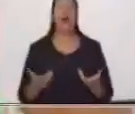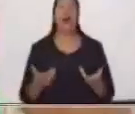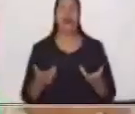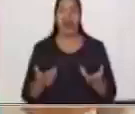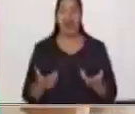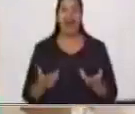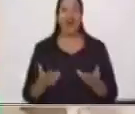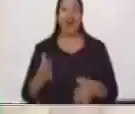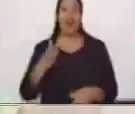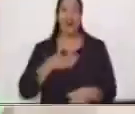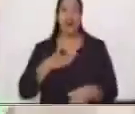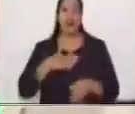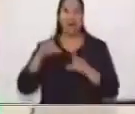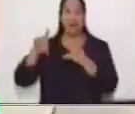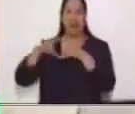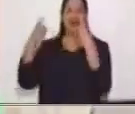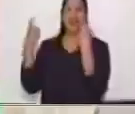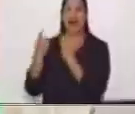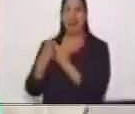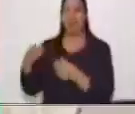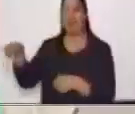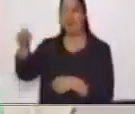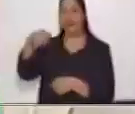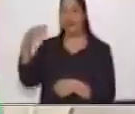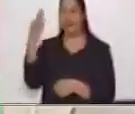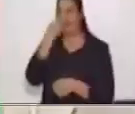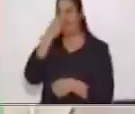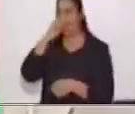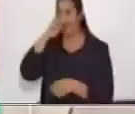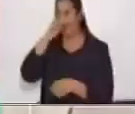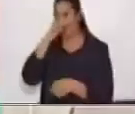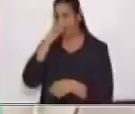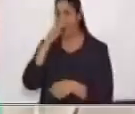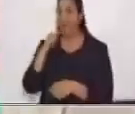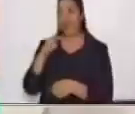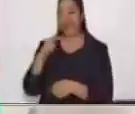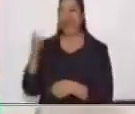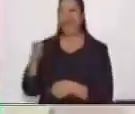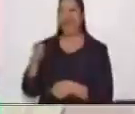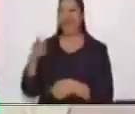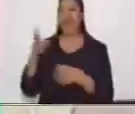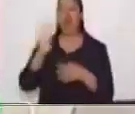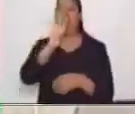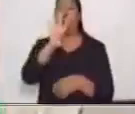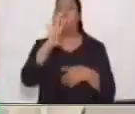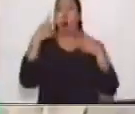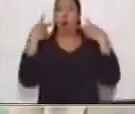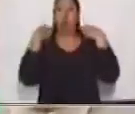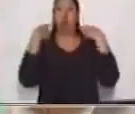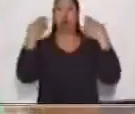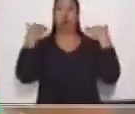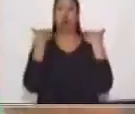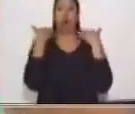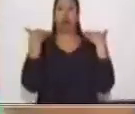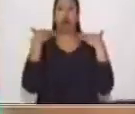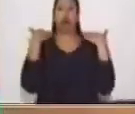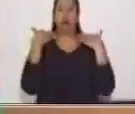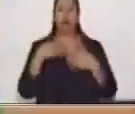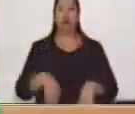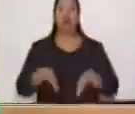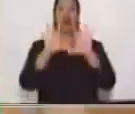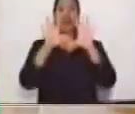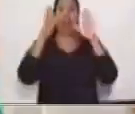estas niñas, hay cuatro niñas con el cabello corto y hay diez niñas con el cabello largo.